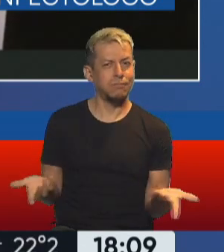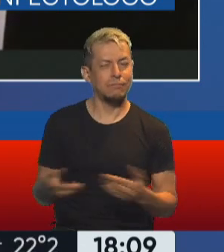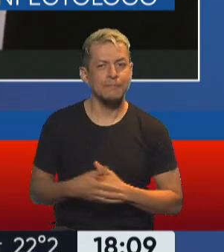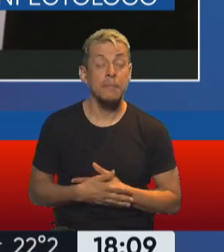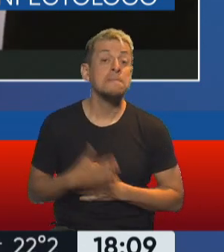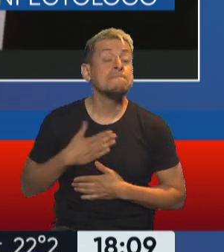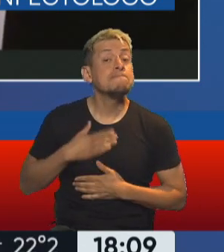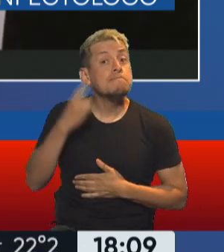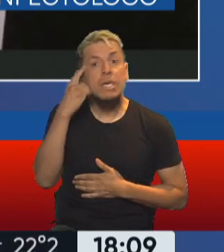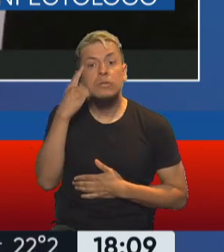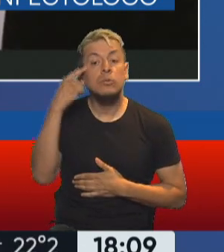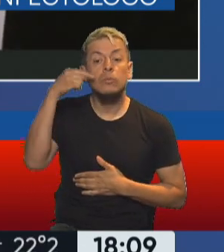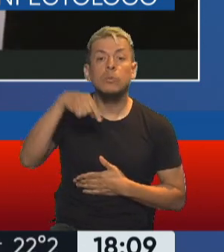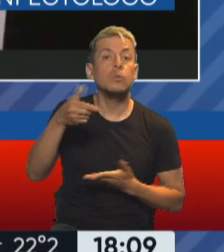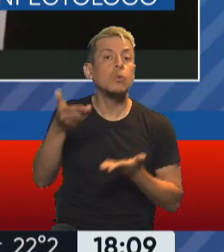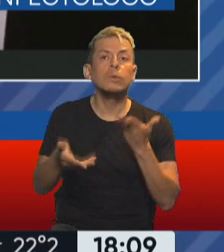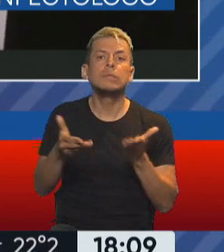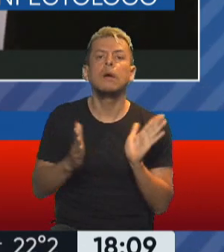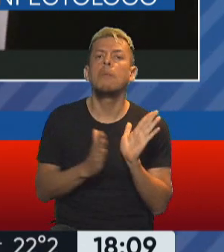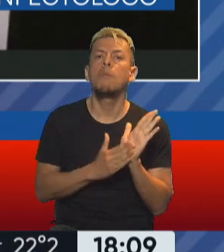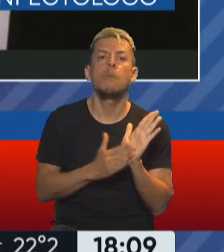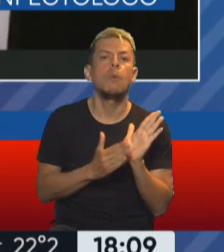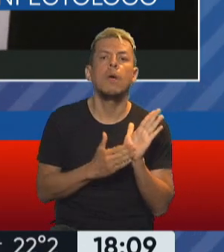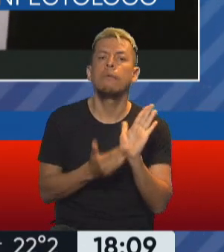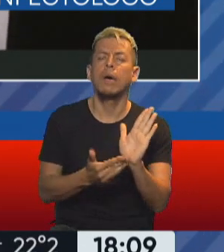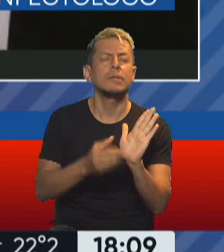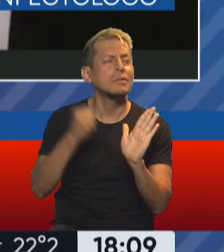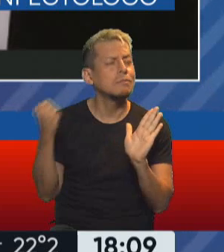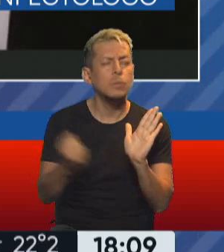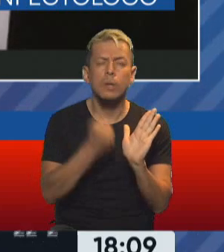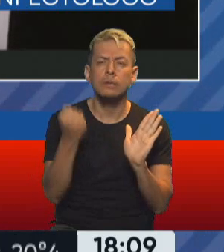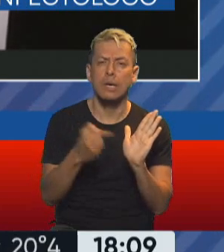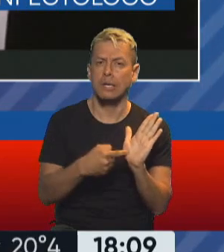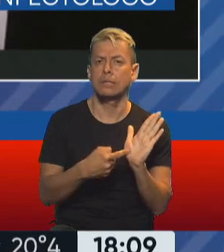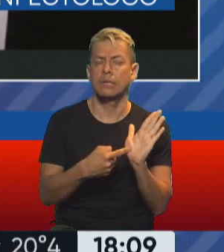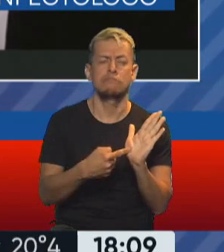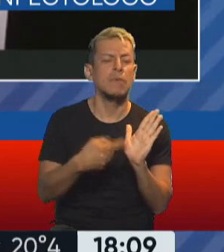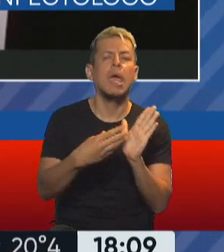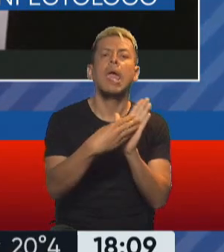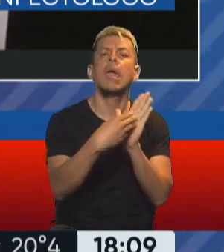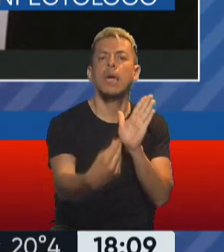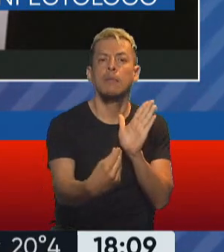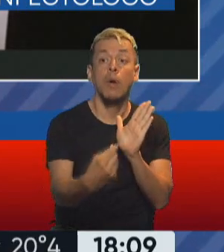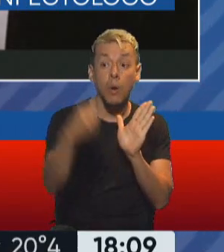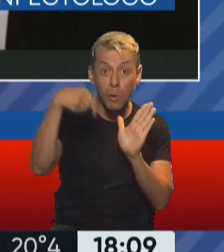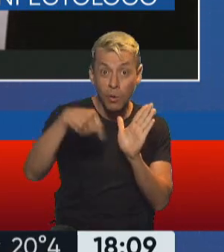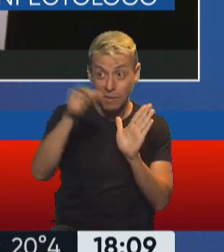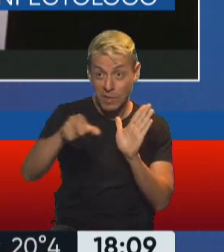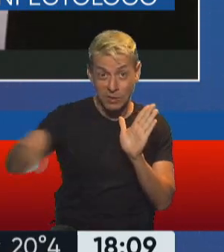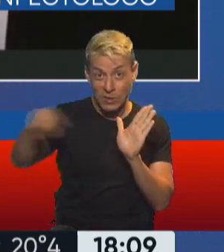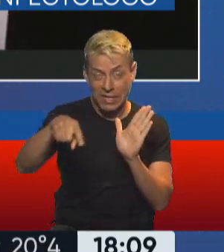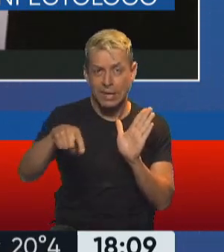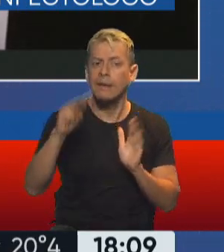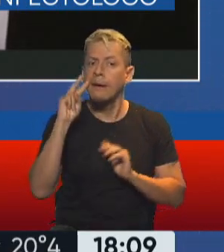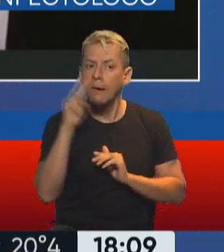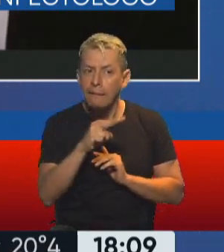creo que la justicia aquí ha dado una muestra fundamental, porque más de uno ahora va a ver, antes de cometer este